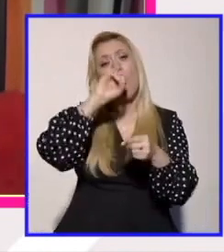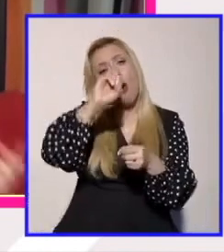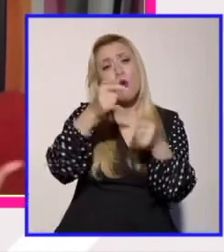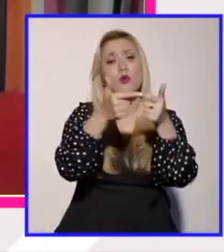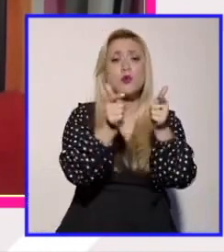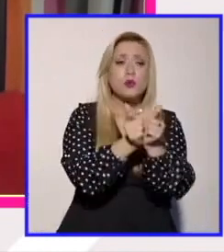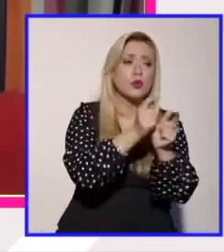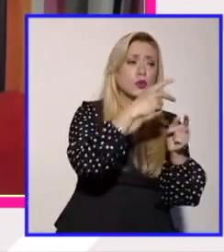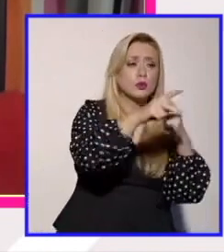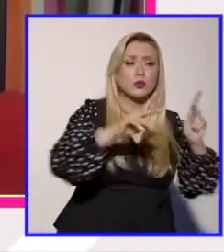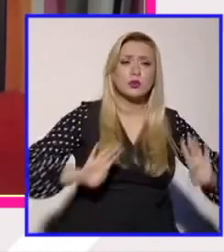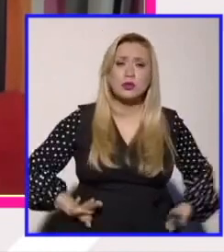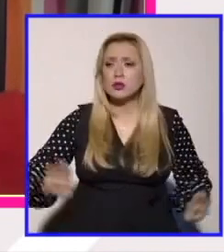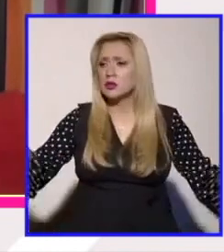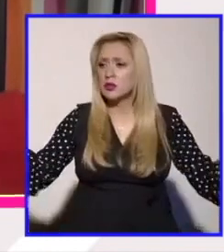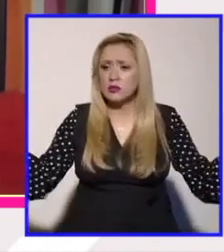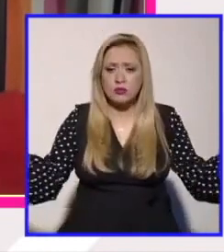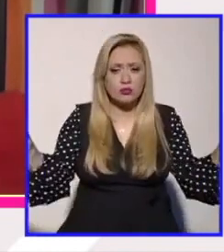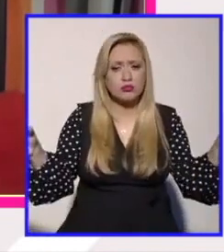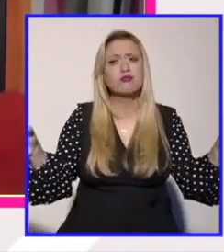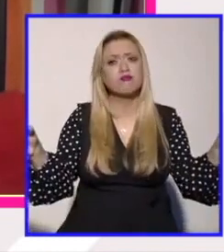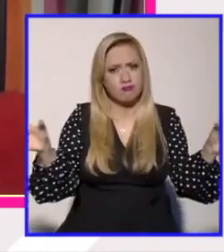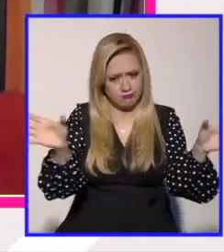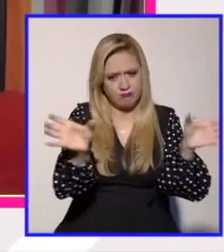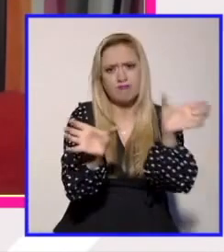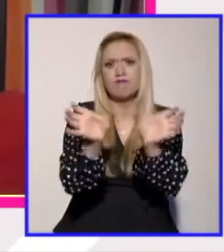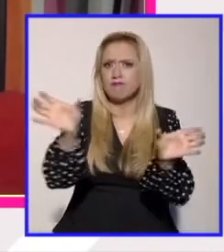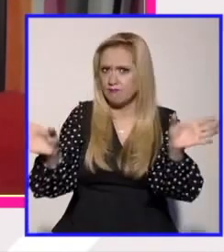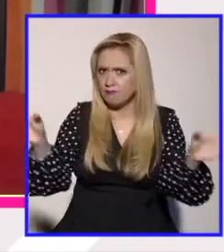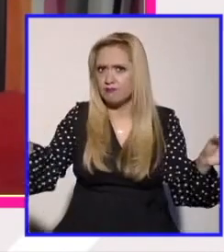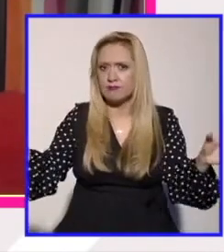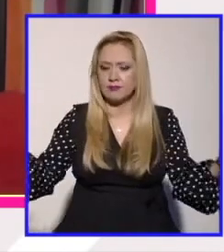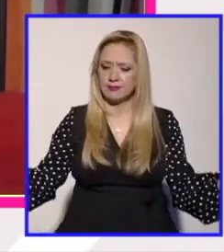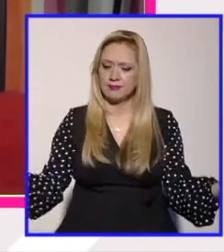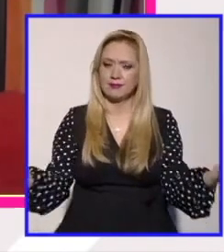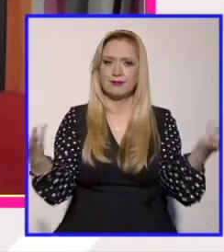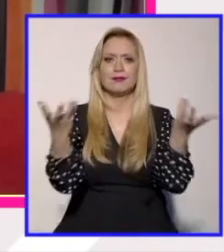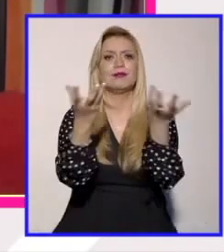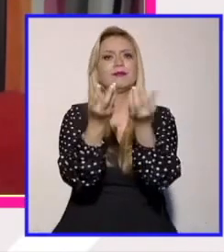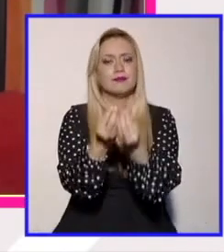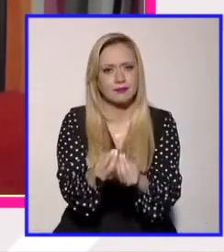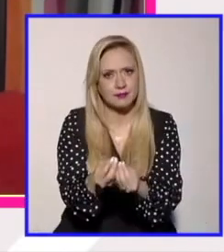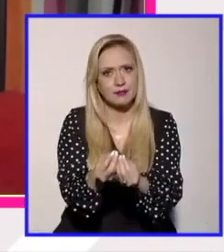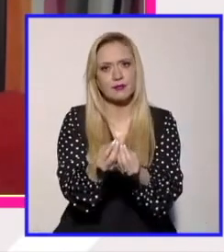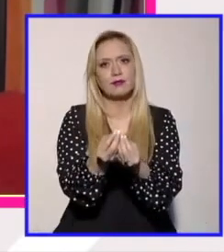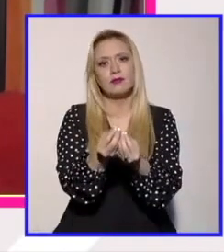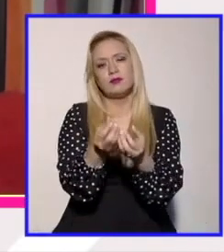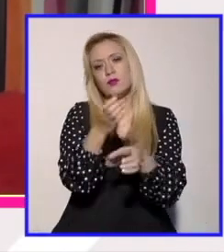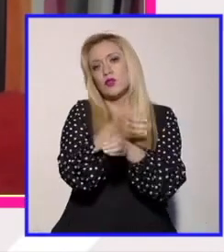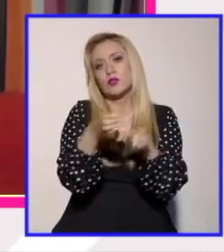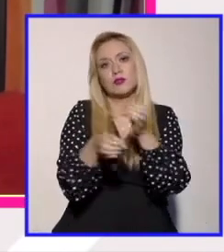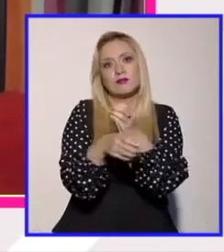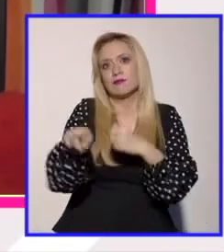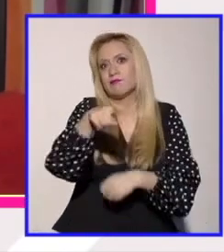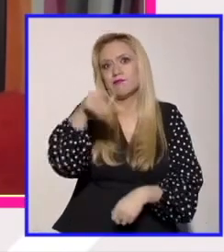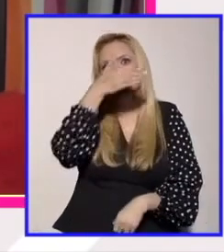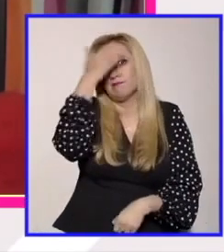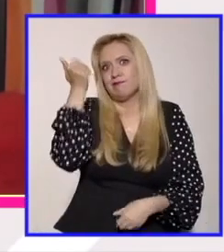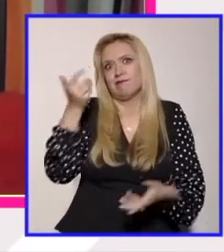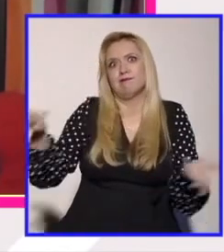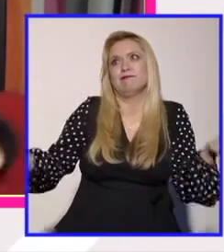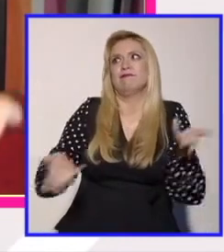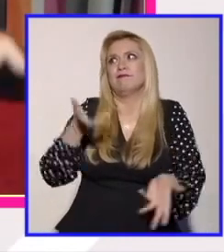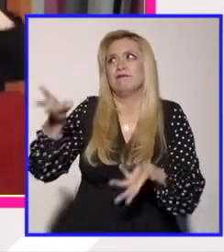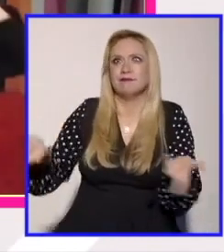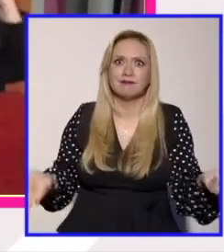y demás y hay que darles luz a esos espacios también o sea hay que tener presente que hay cosas como no sé la marcha lencha que hay